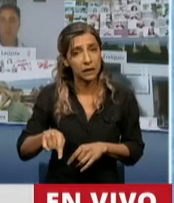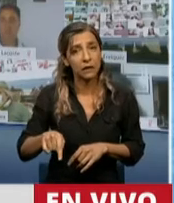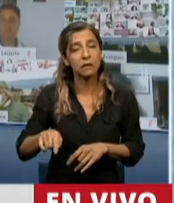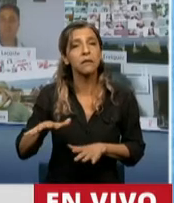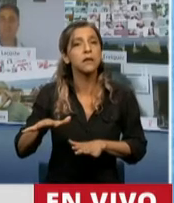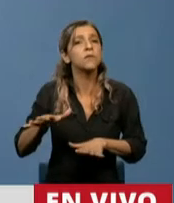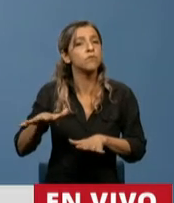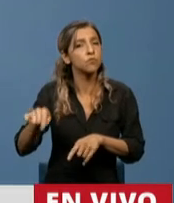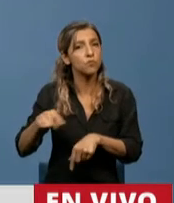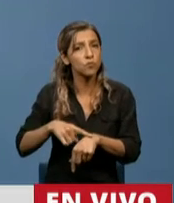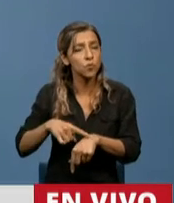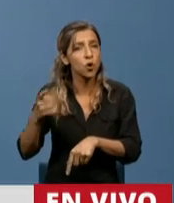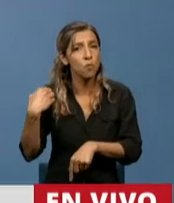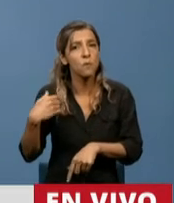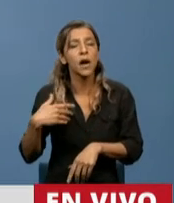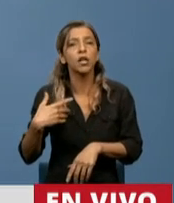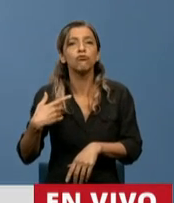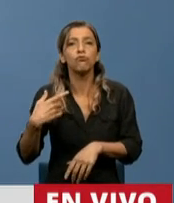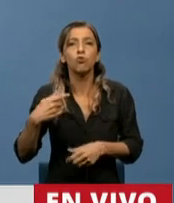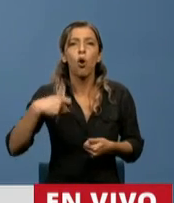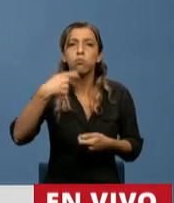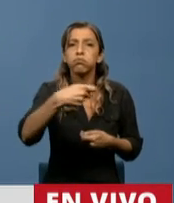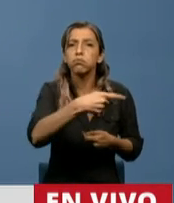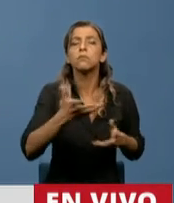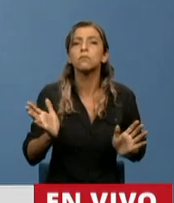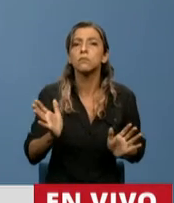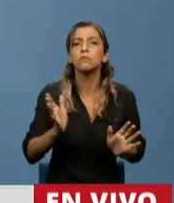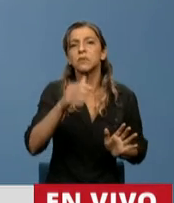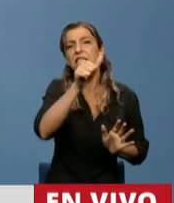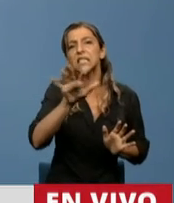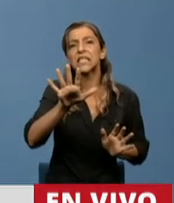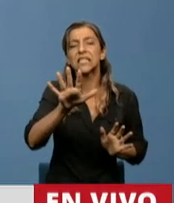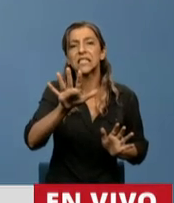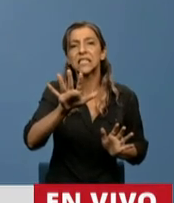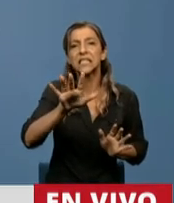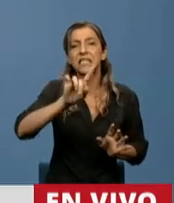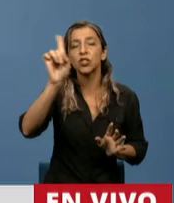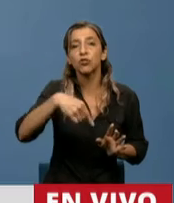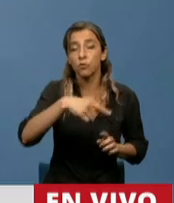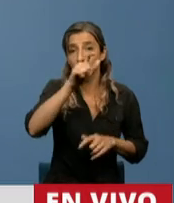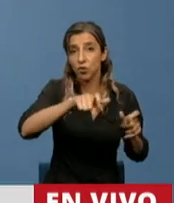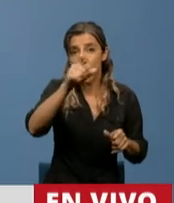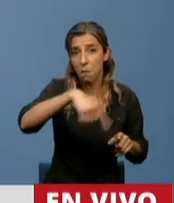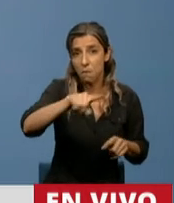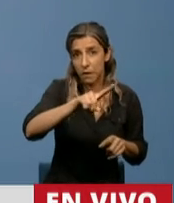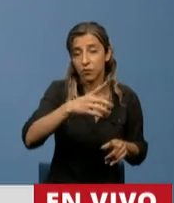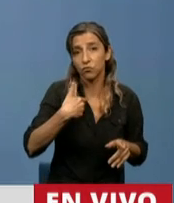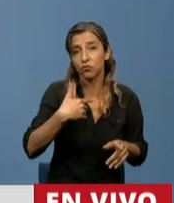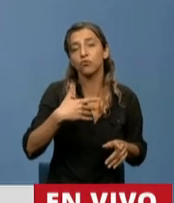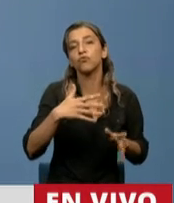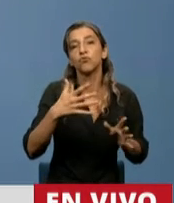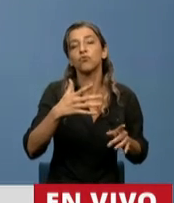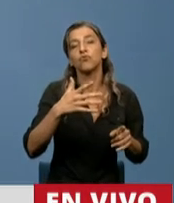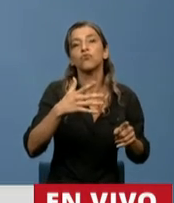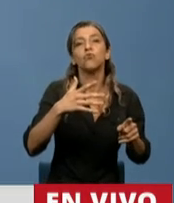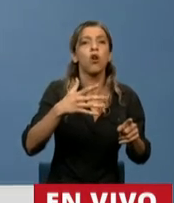de los adultos mayores de alrededor del 65% de las personas que cumplían 65